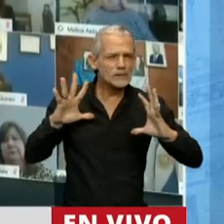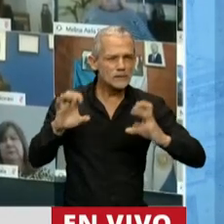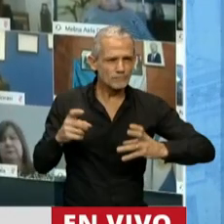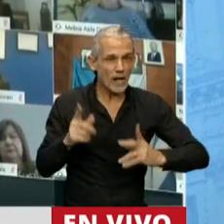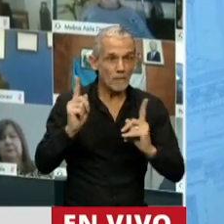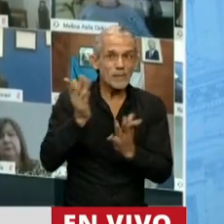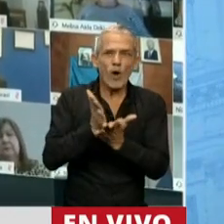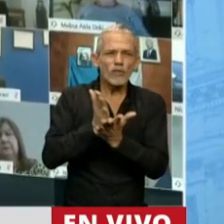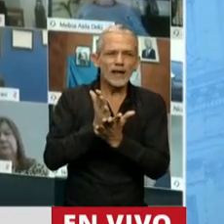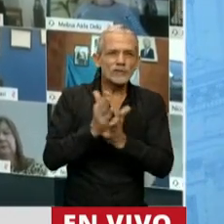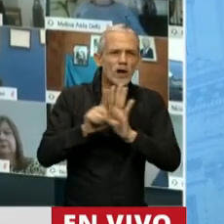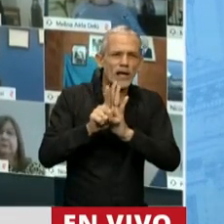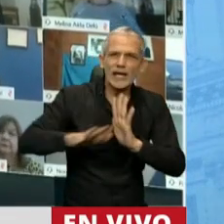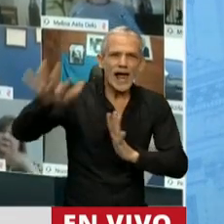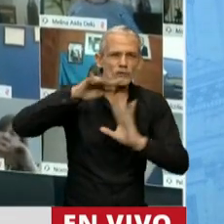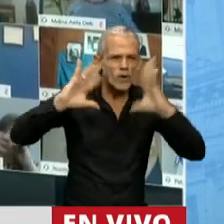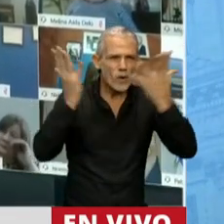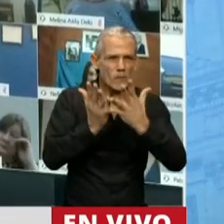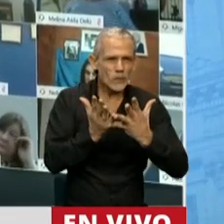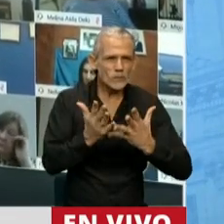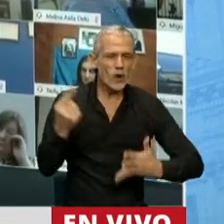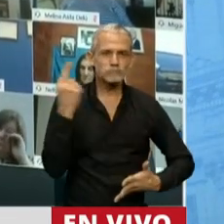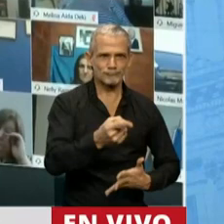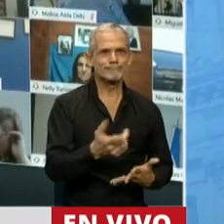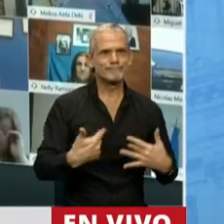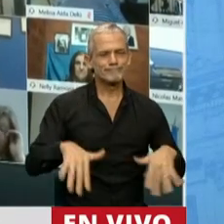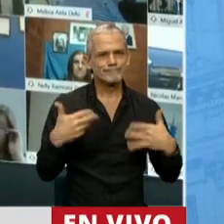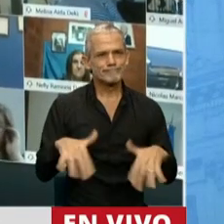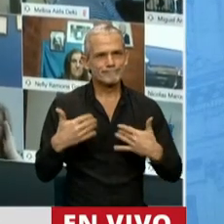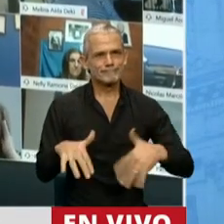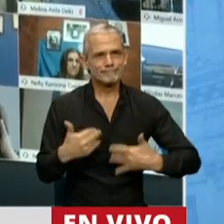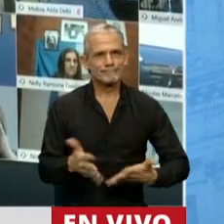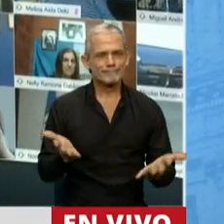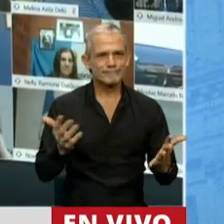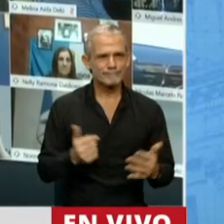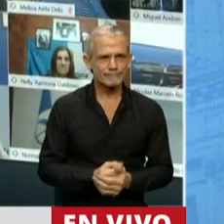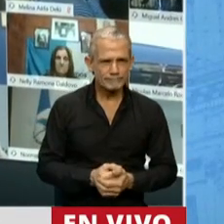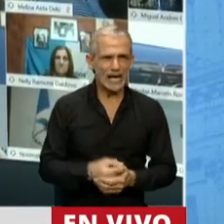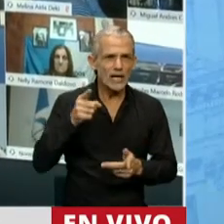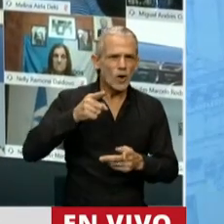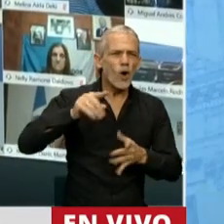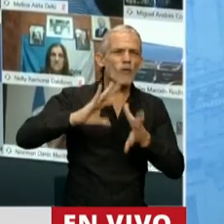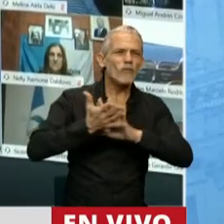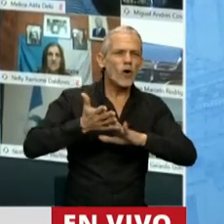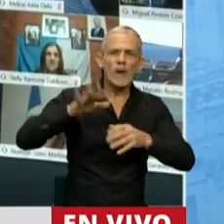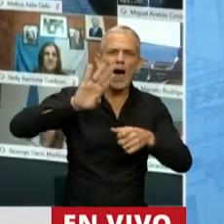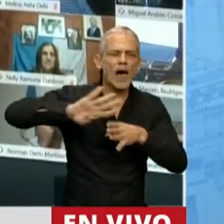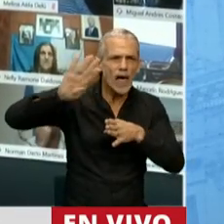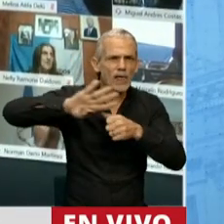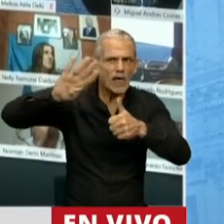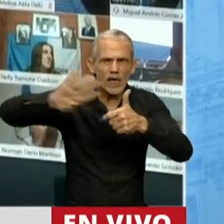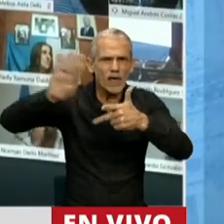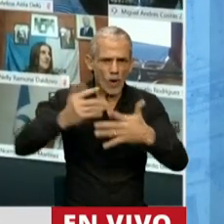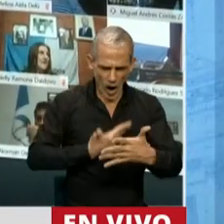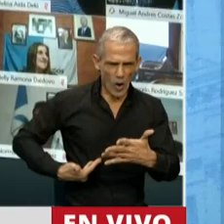derecho internacional, es un término que justamente describe aquellos procesos de endeudamiento que llevan